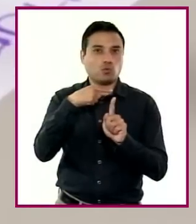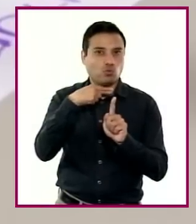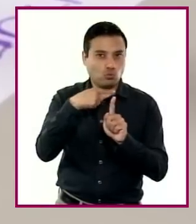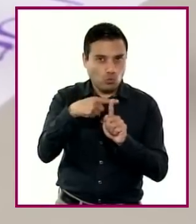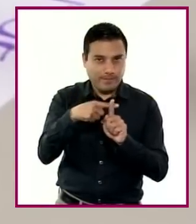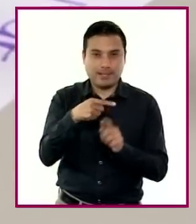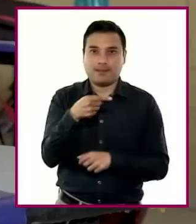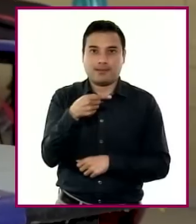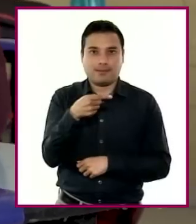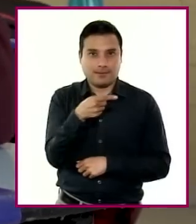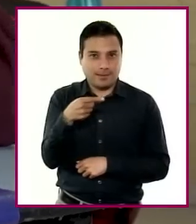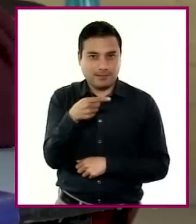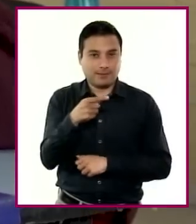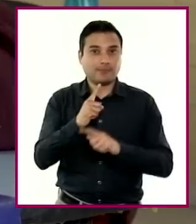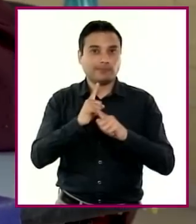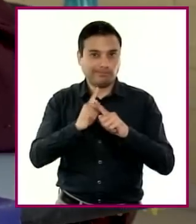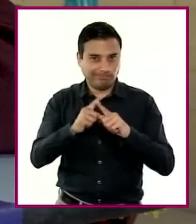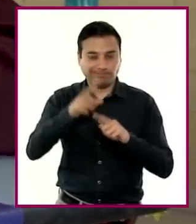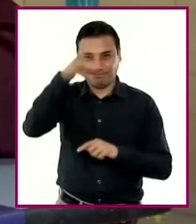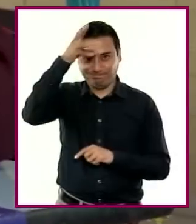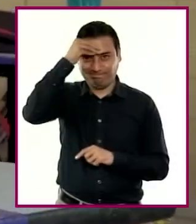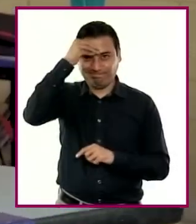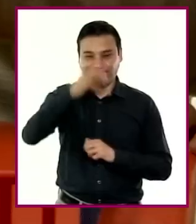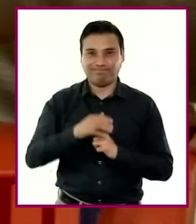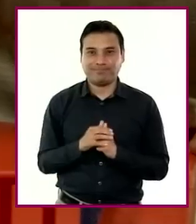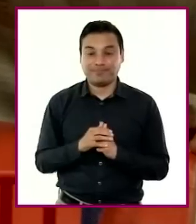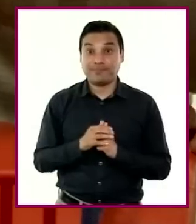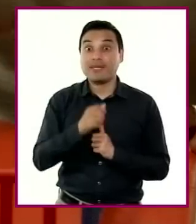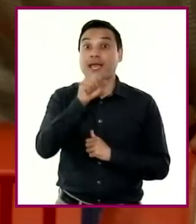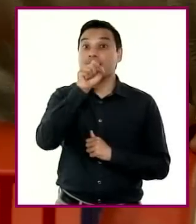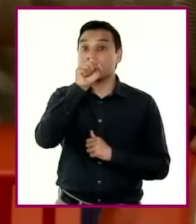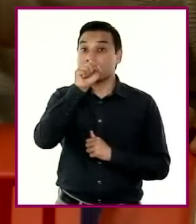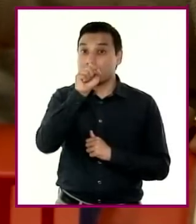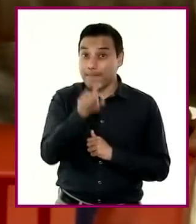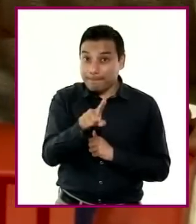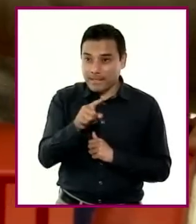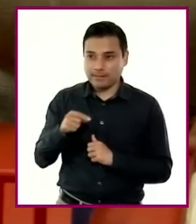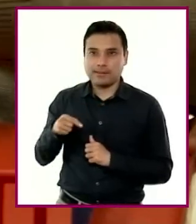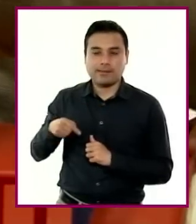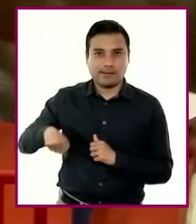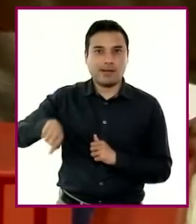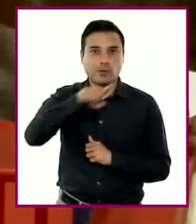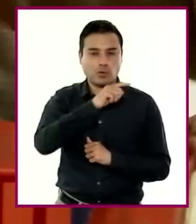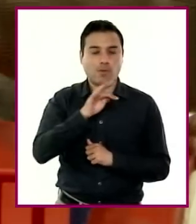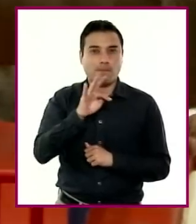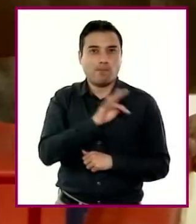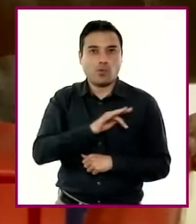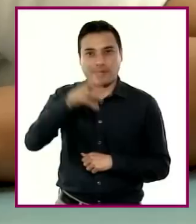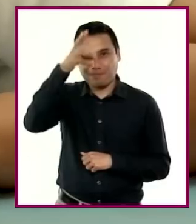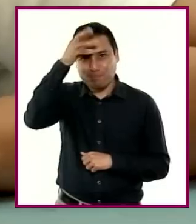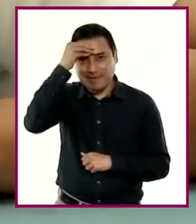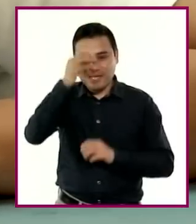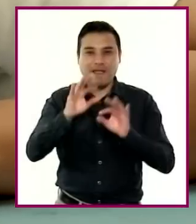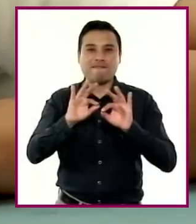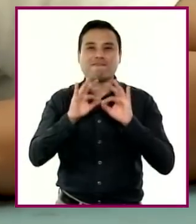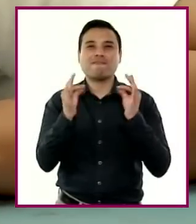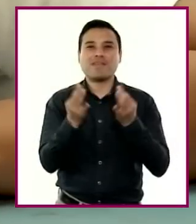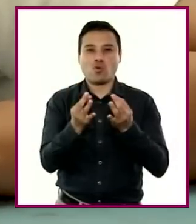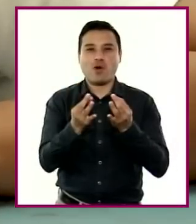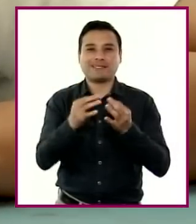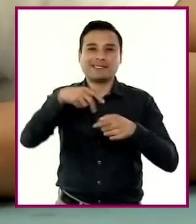y multiplicación. Asimismo, se amplían sus conocimientos acerca de formas geométricas planas y